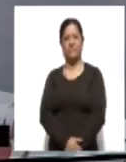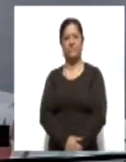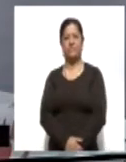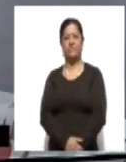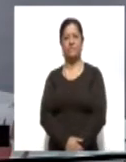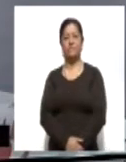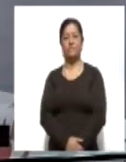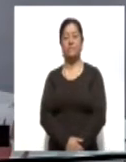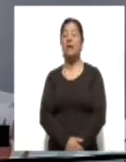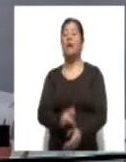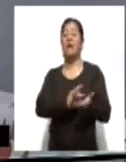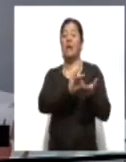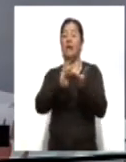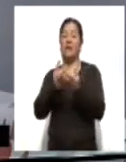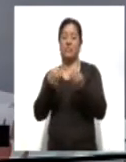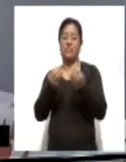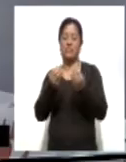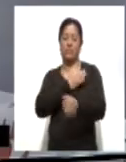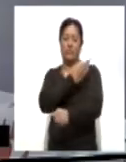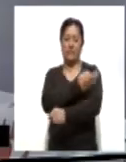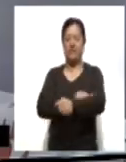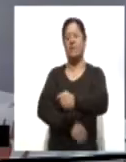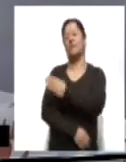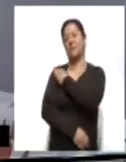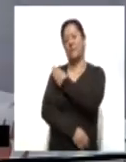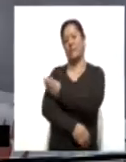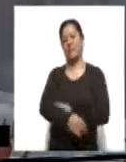Muchísimas gracias Belén, tengas muy buena tarde. Buena tarde.